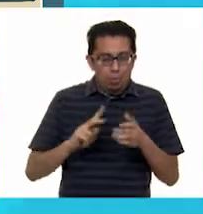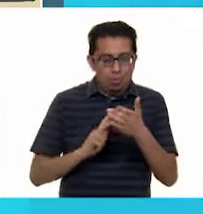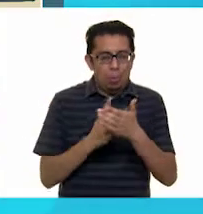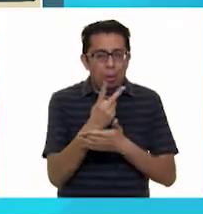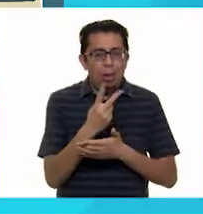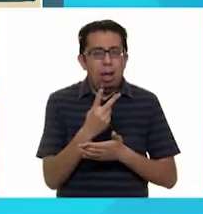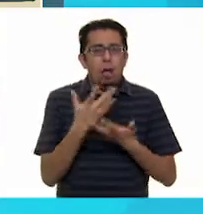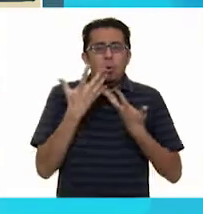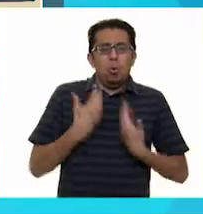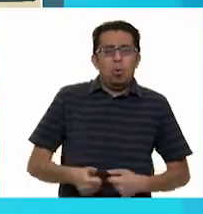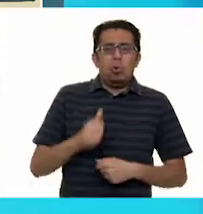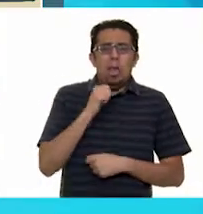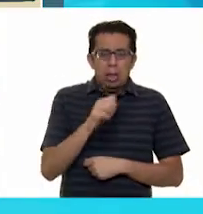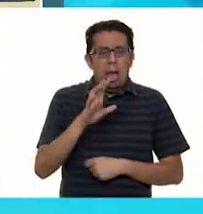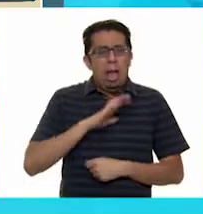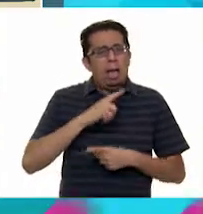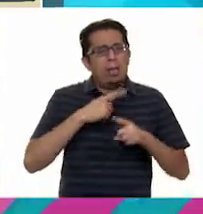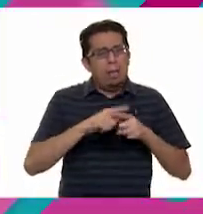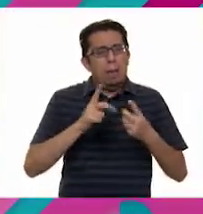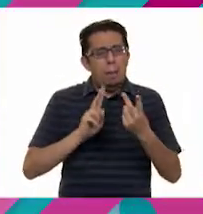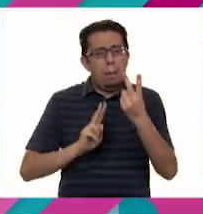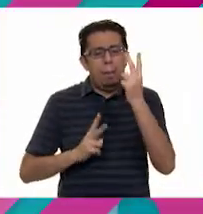vegetales. ¡Vámonos de aquí!